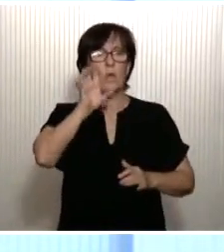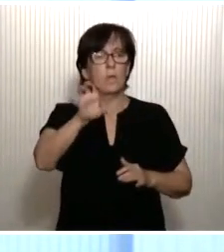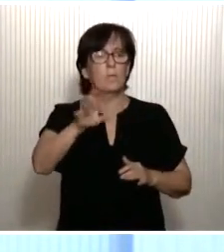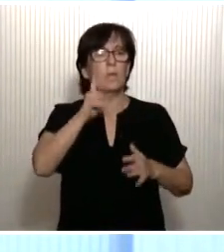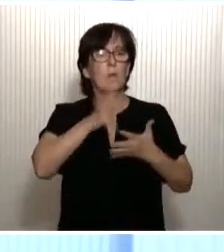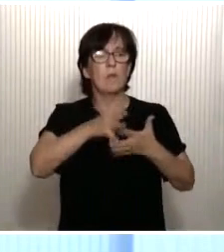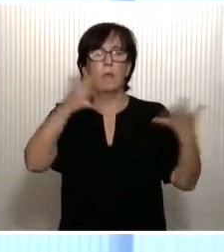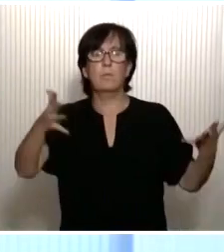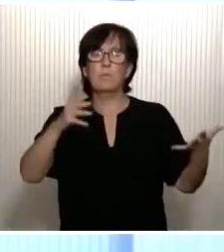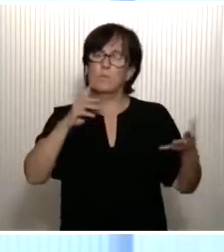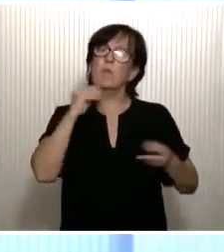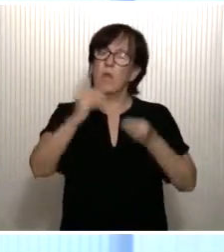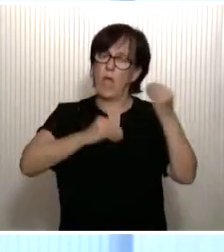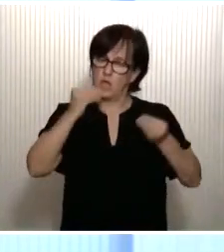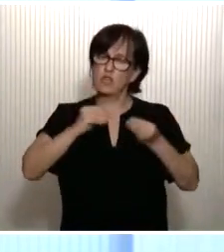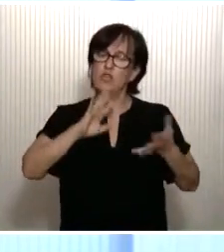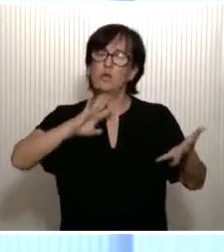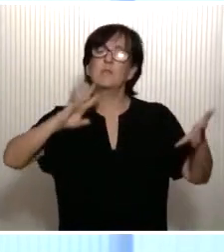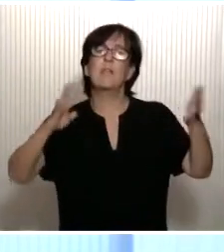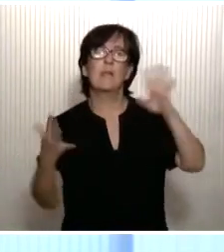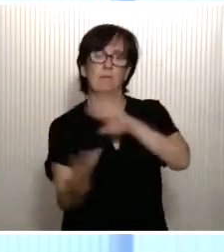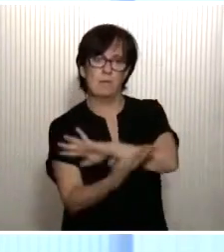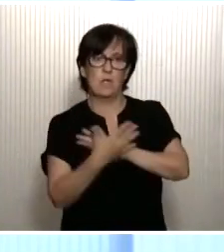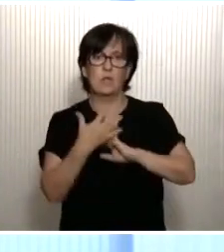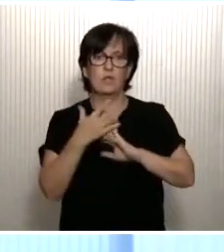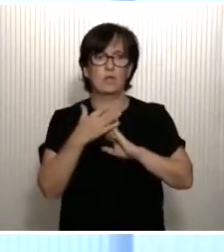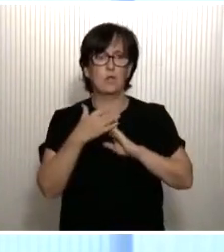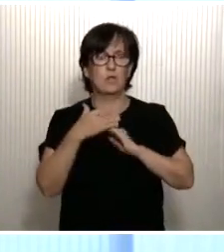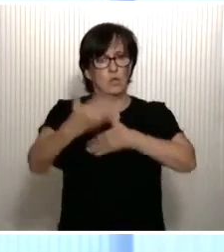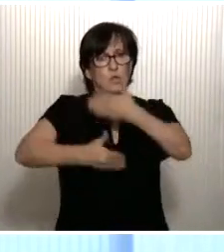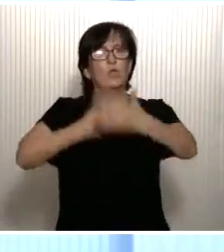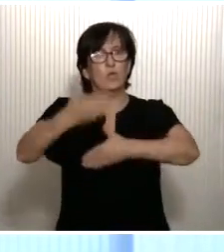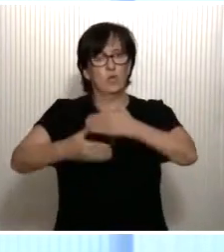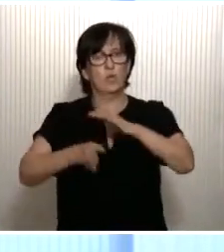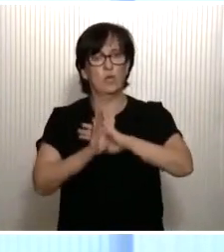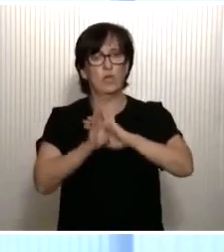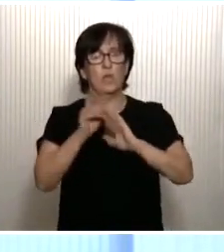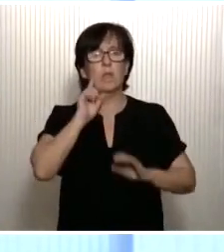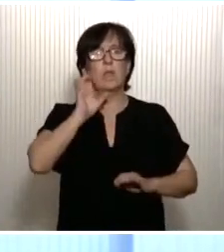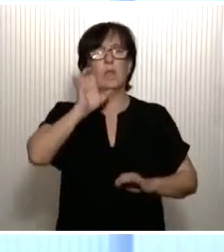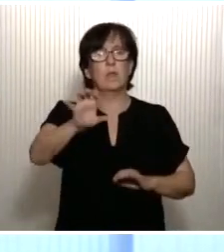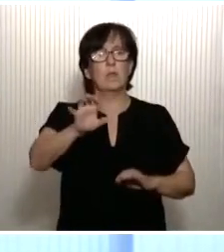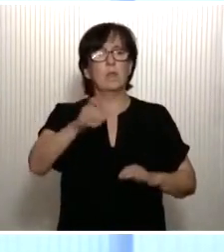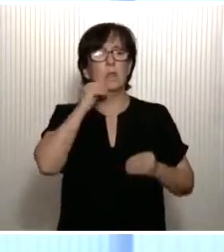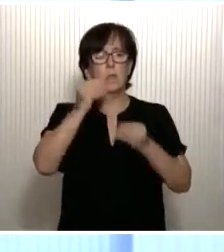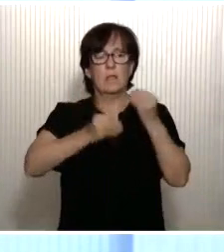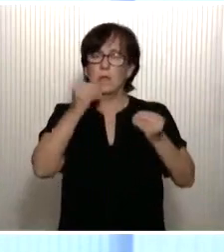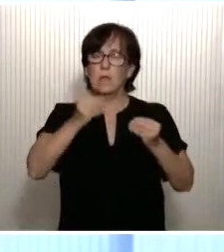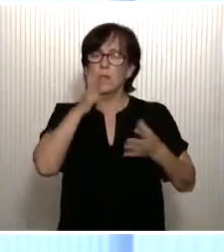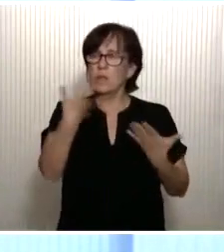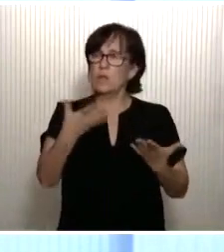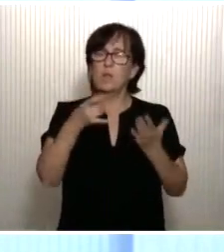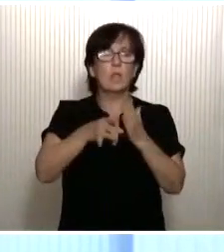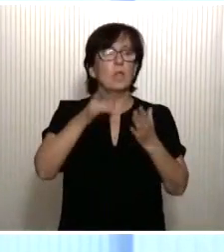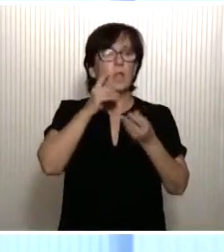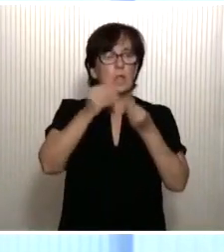hecho una gran transformación, una transformación colosal. Somos el país de la excelencia turística y también el país de la